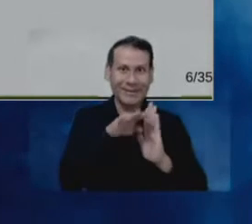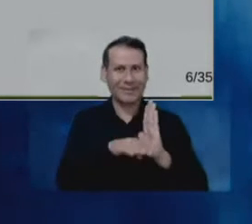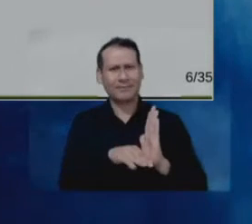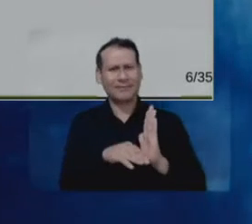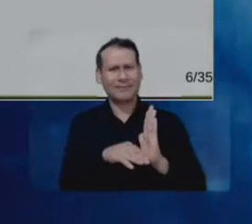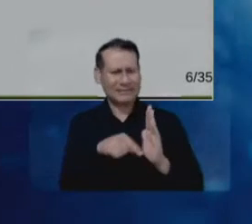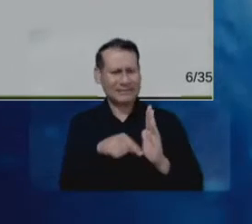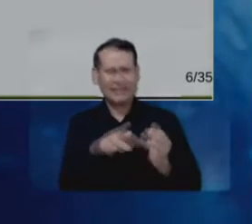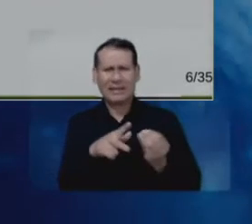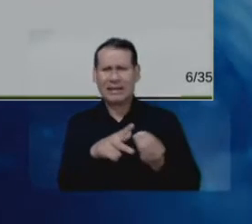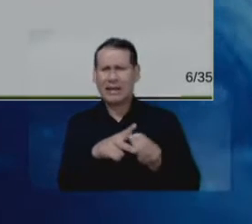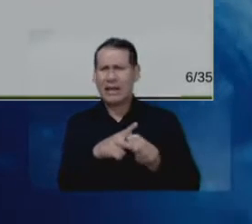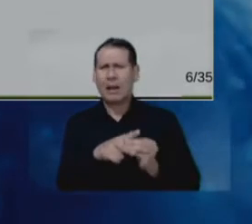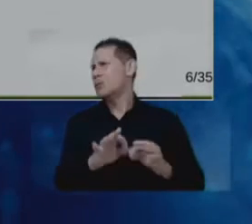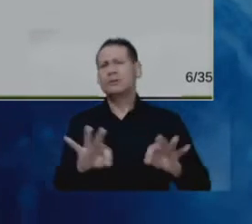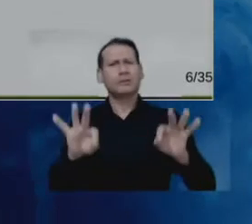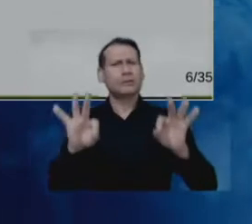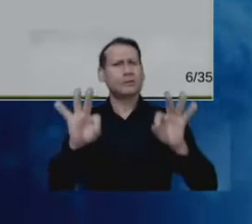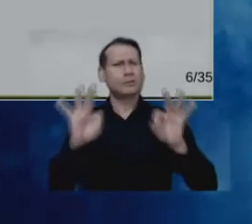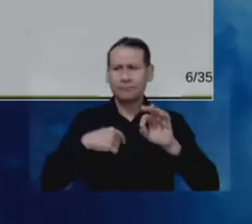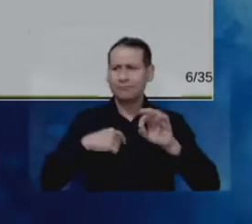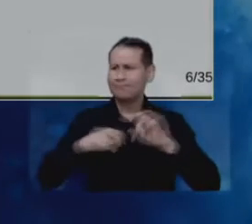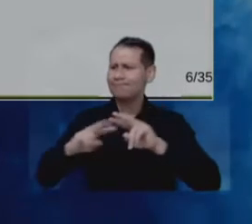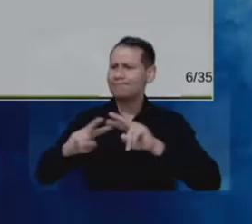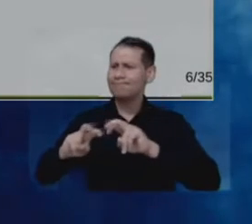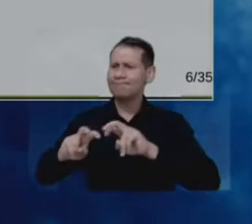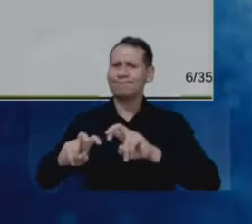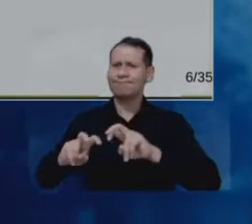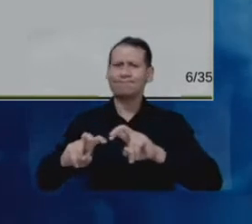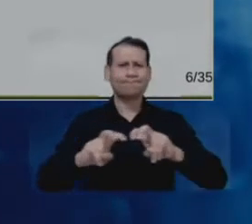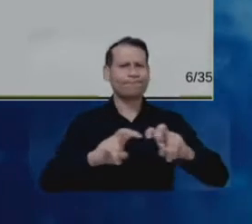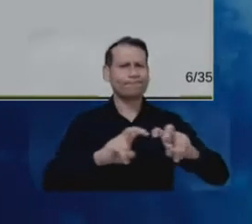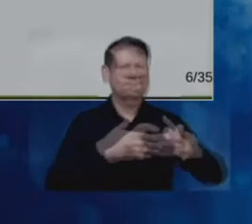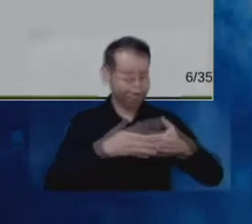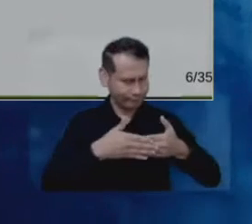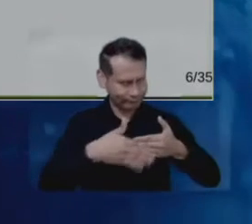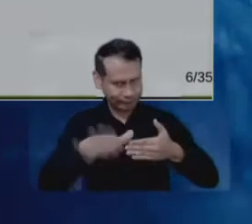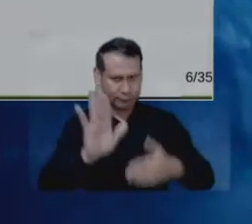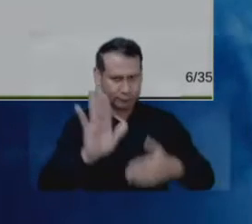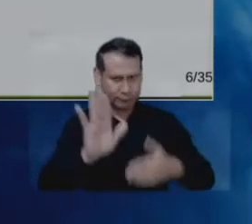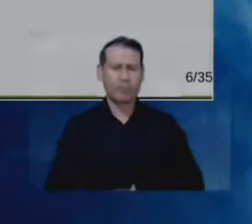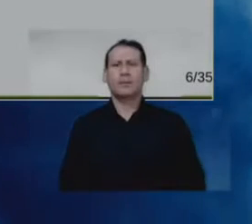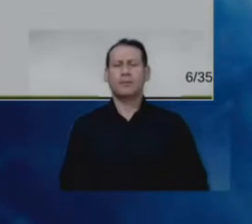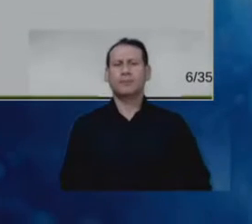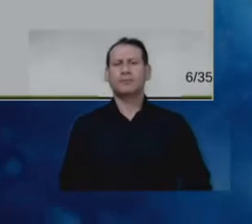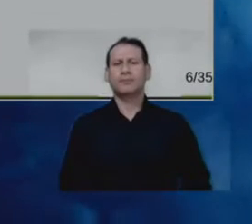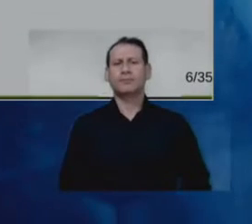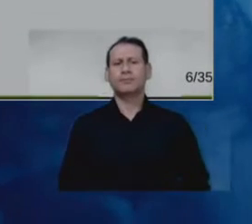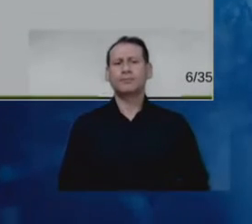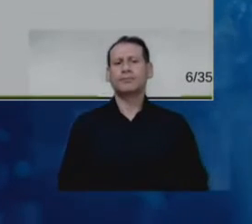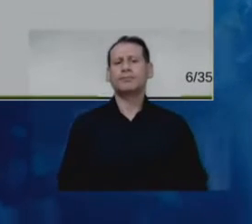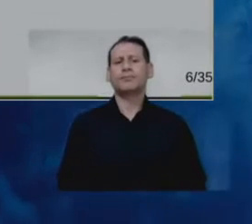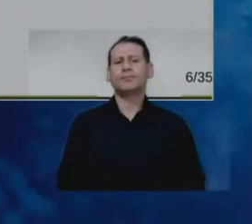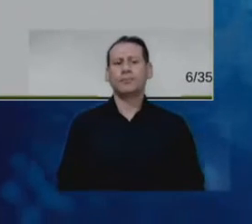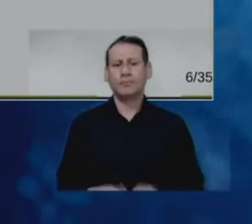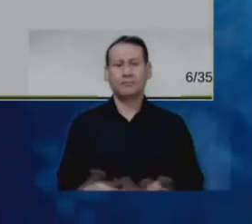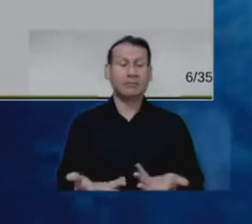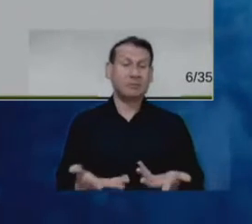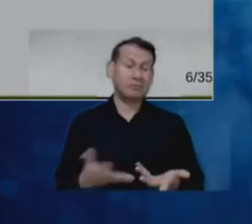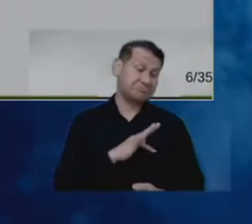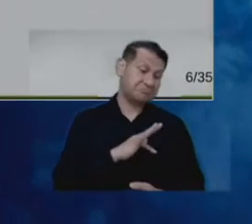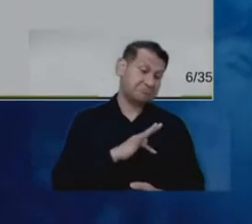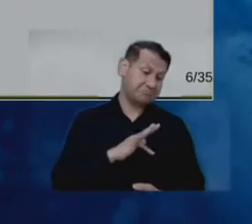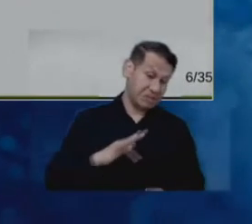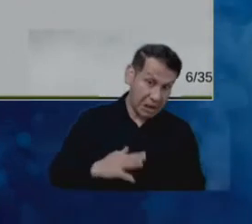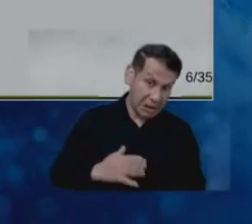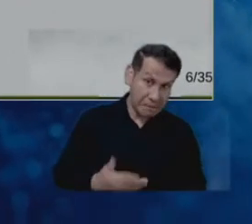desarrollando y que se usa también en otros ámbitos de interés como son, por ejemplo, las terapias basadas en campos